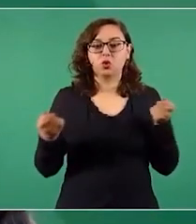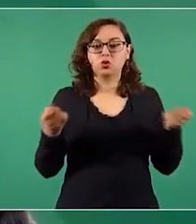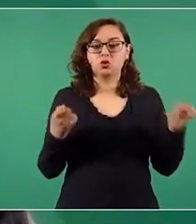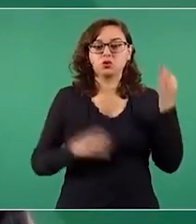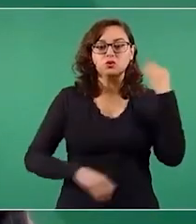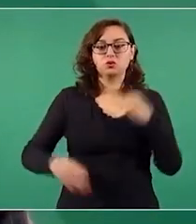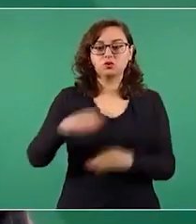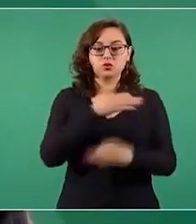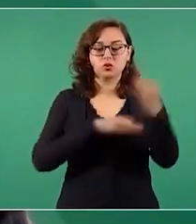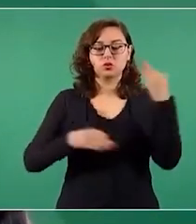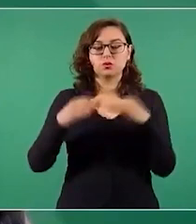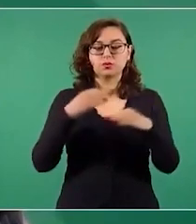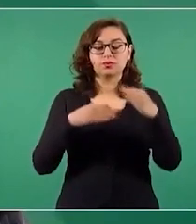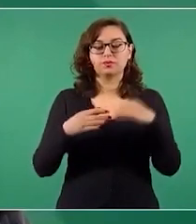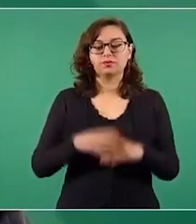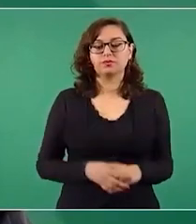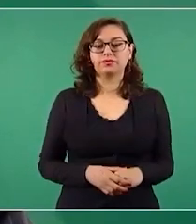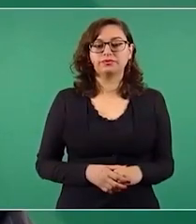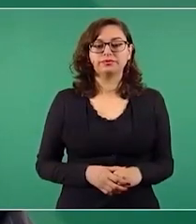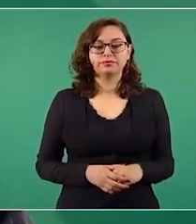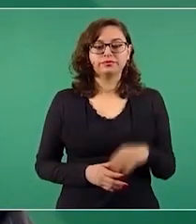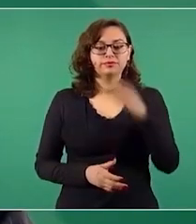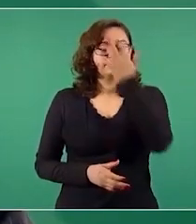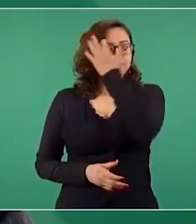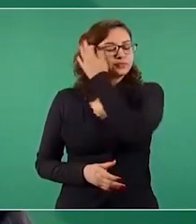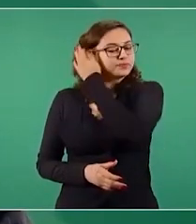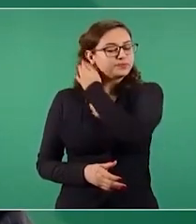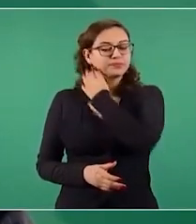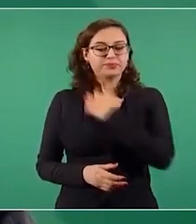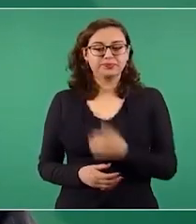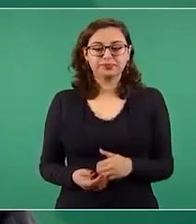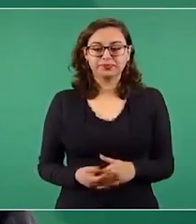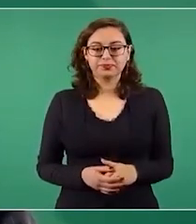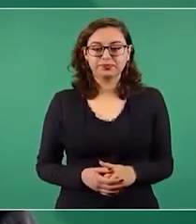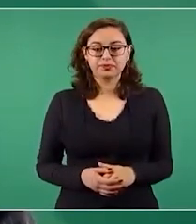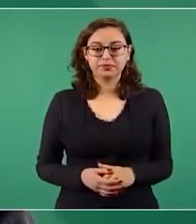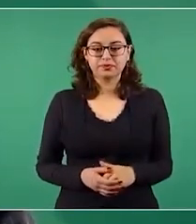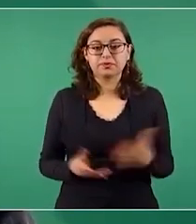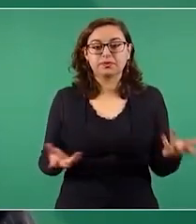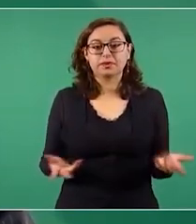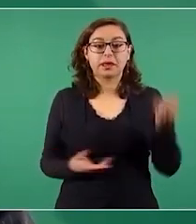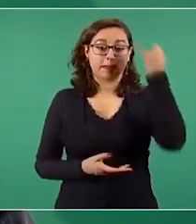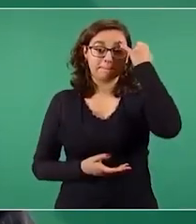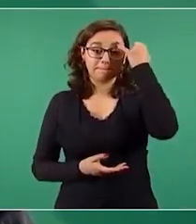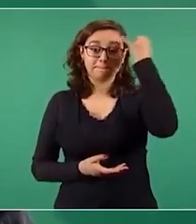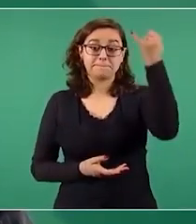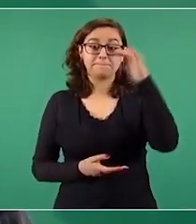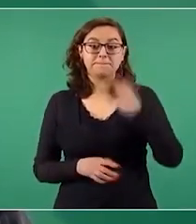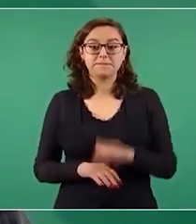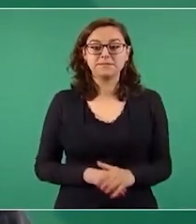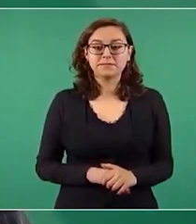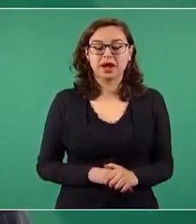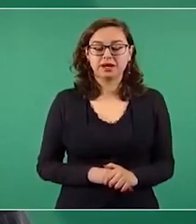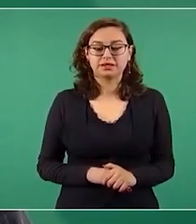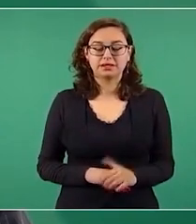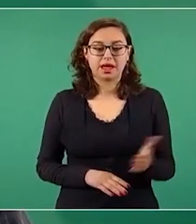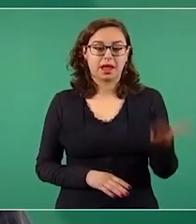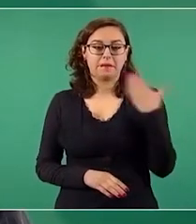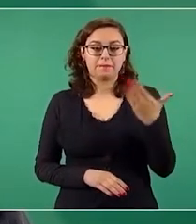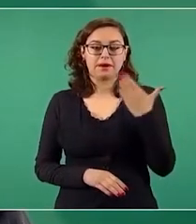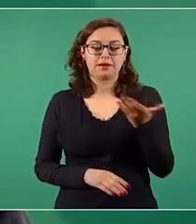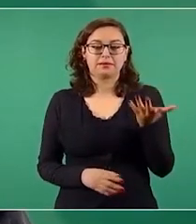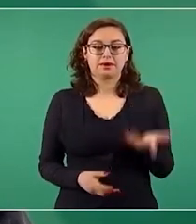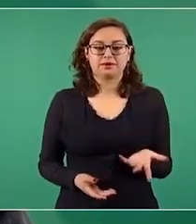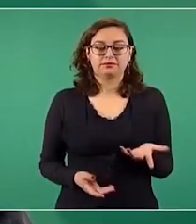de ordenarle al gobierno que devuelva mil millones de